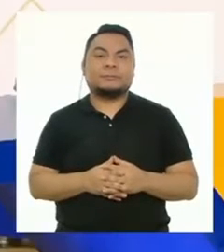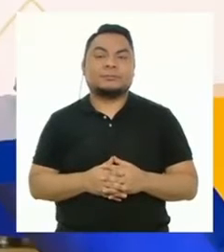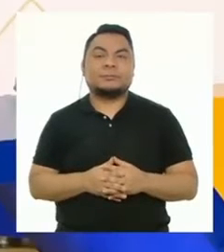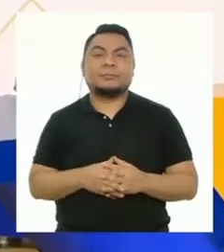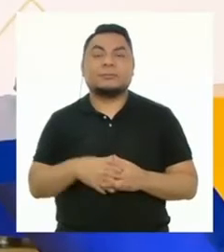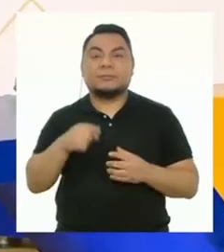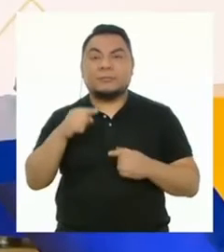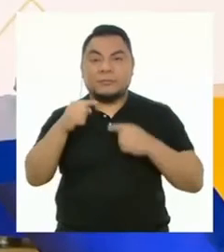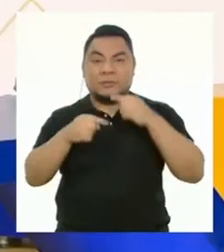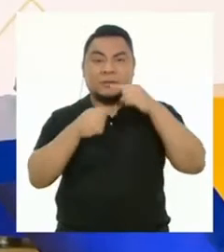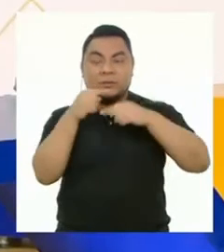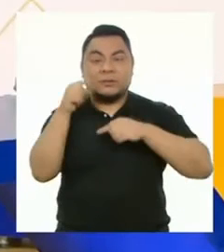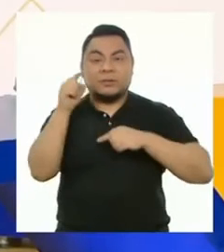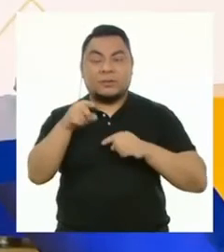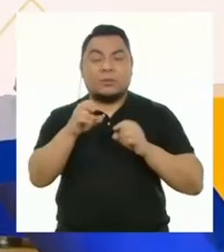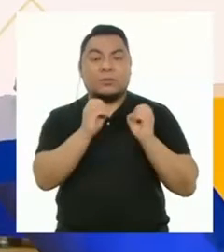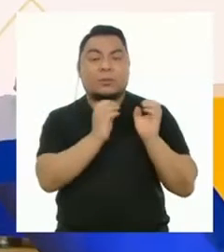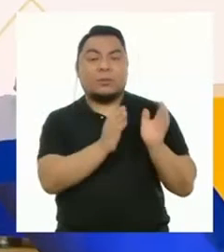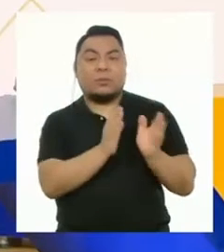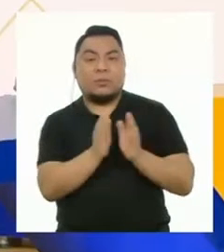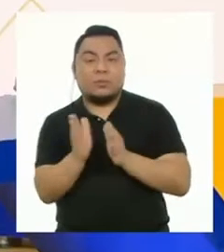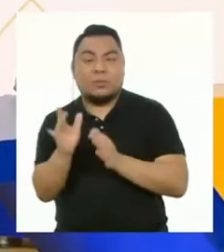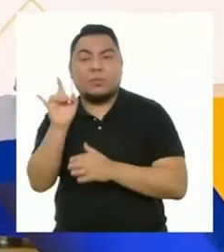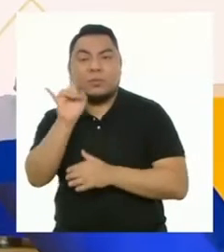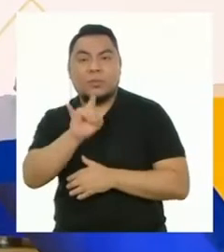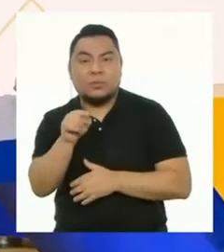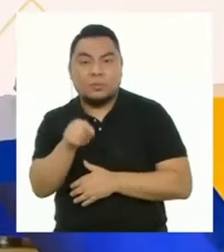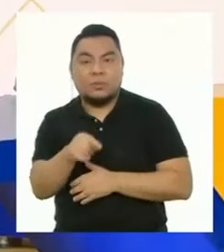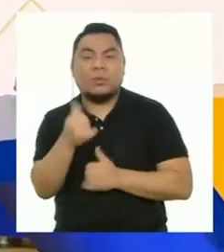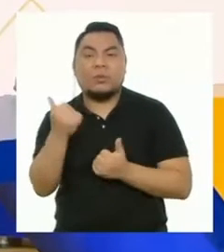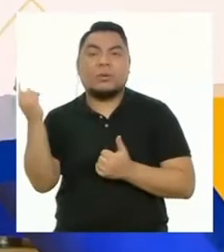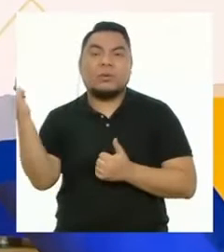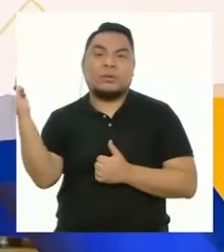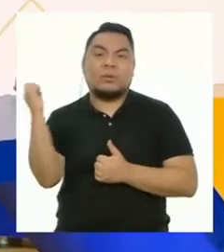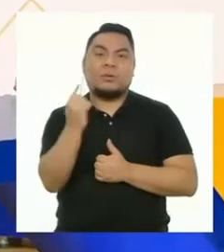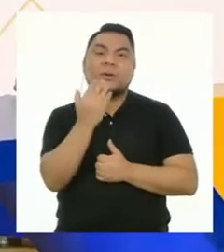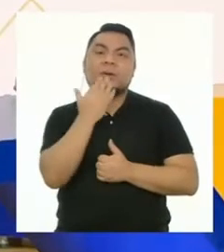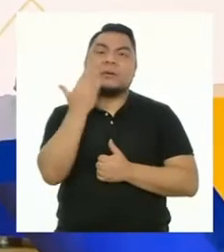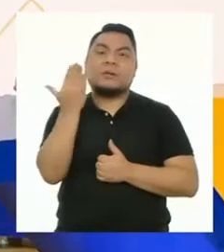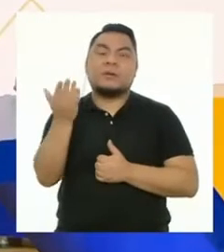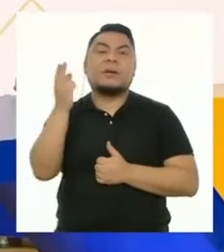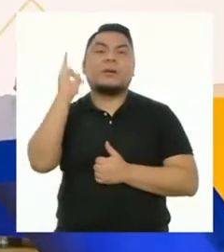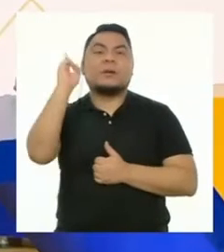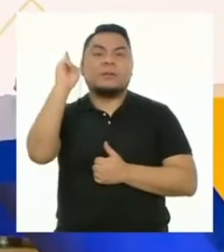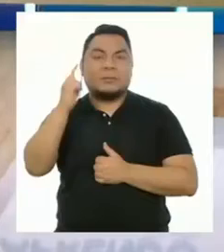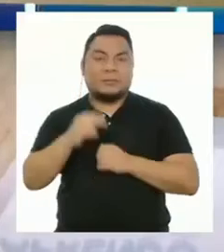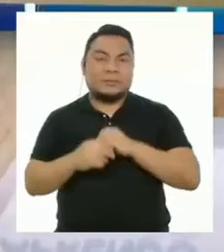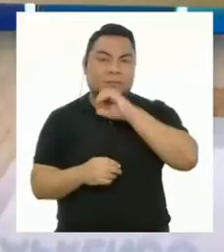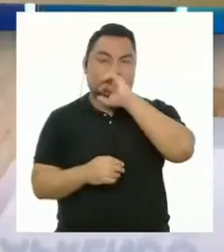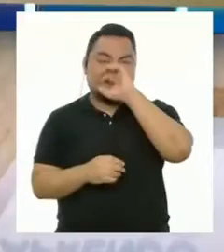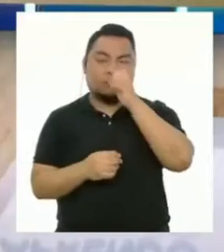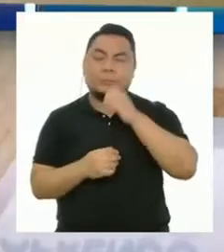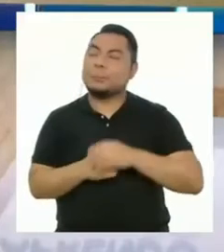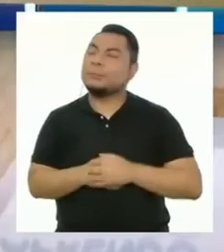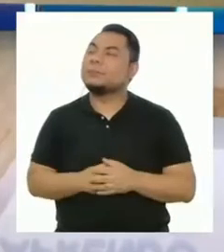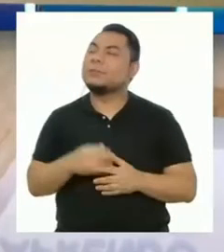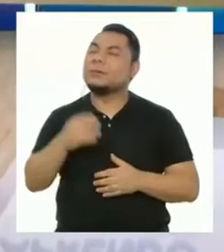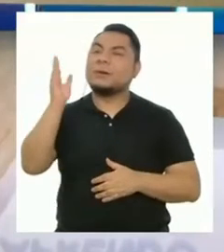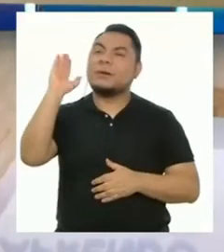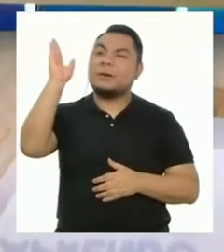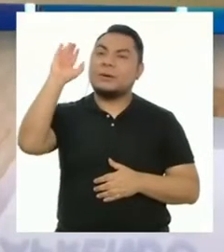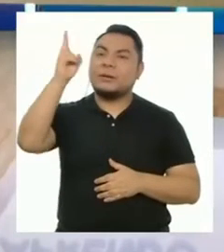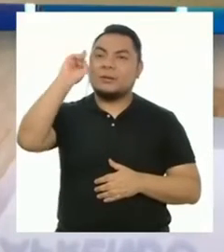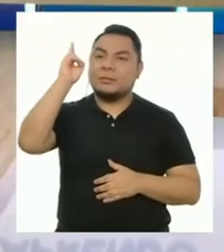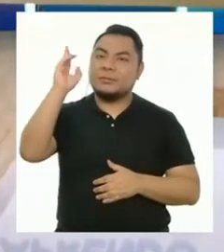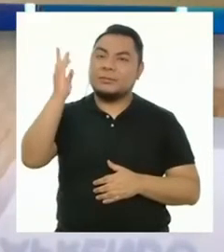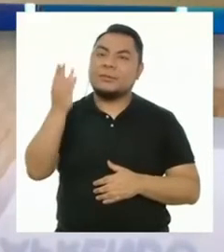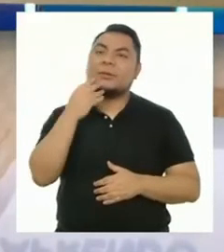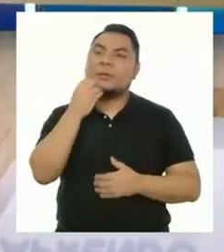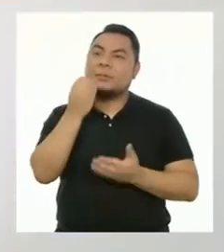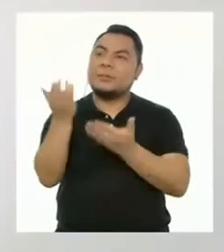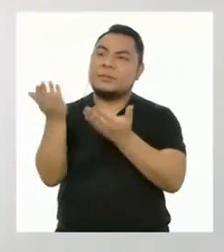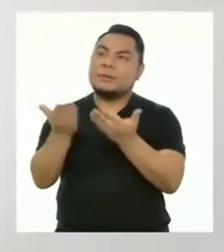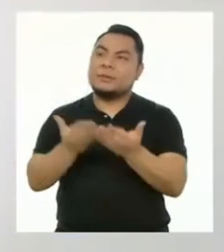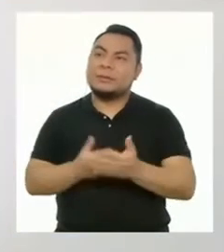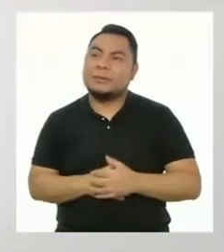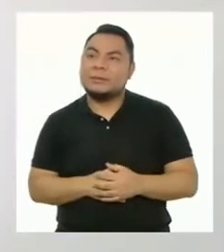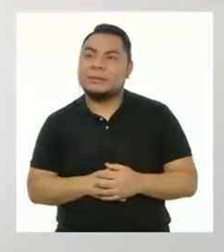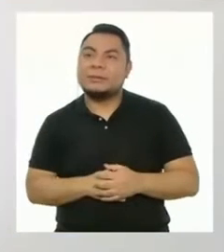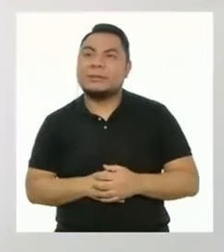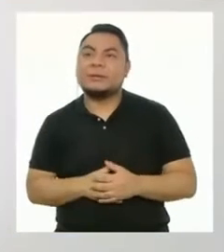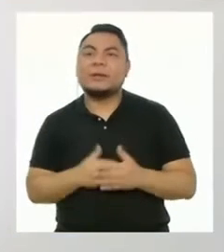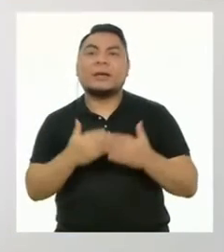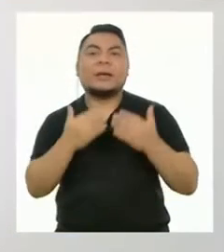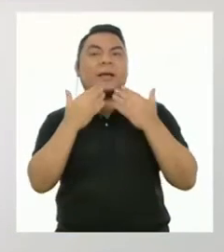Para contarnos sobre su organización y utilidad, hoy está con nosotros la profesora. Hola, profesora, bienvenida.